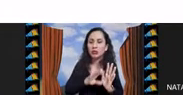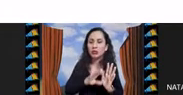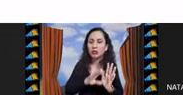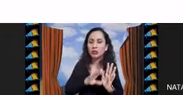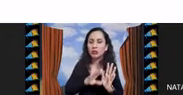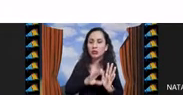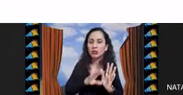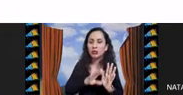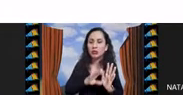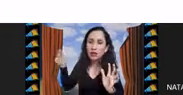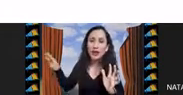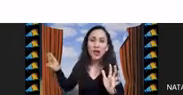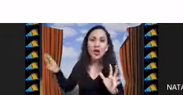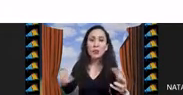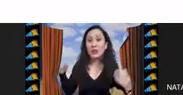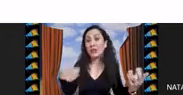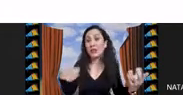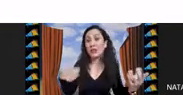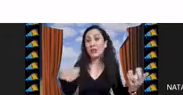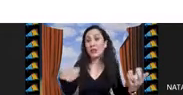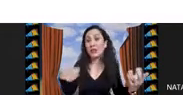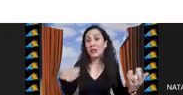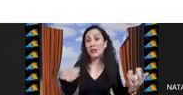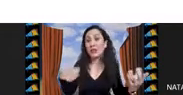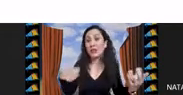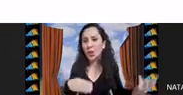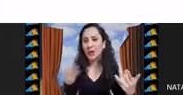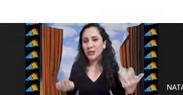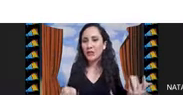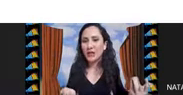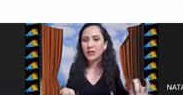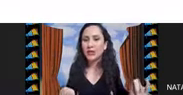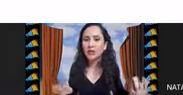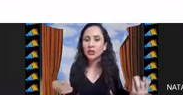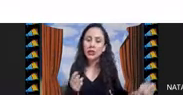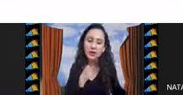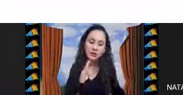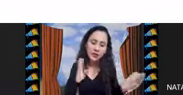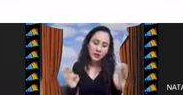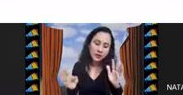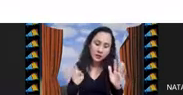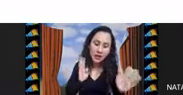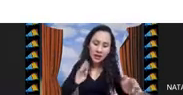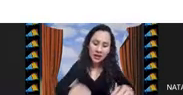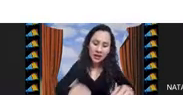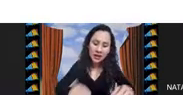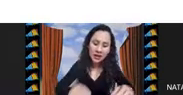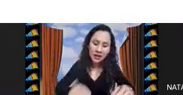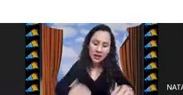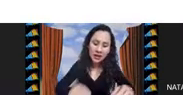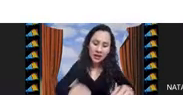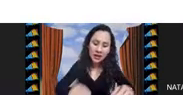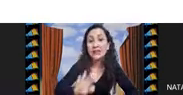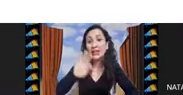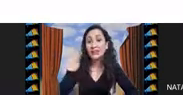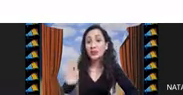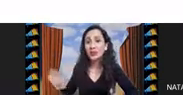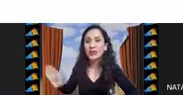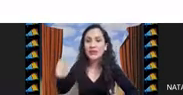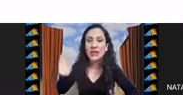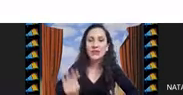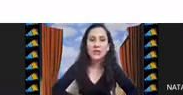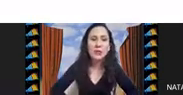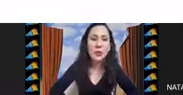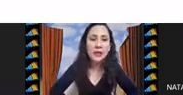que te dan este valor pues el problema va a ser difícil o va a ser fácil que eso se le suele llamar en la literatura como la